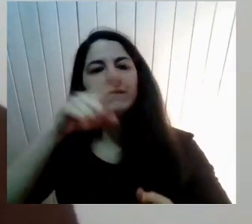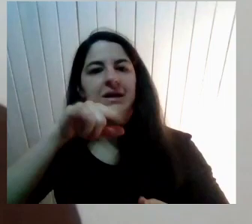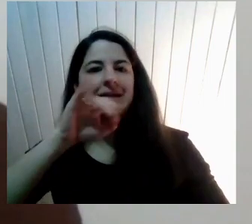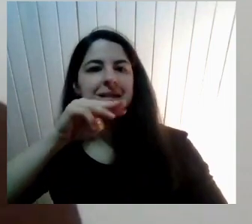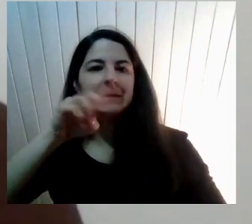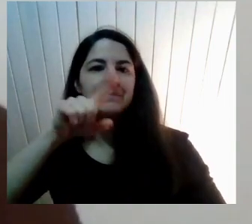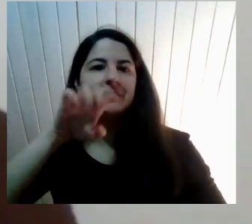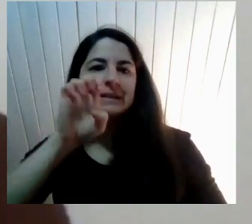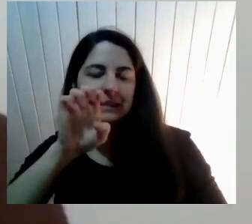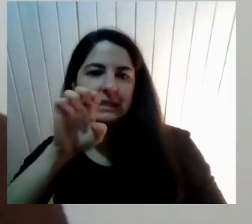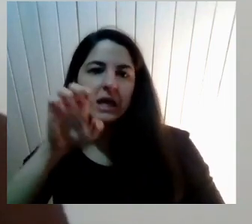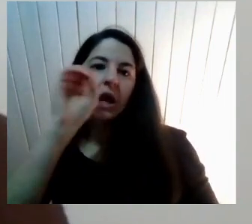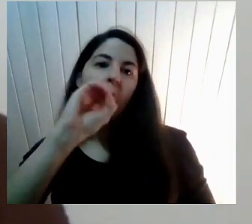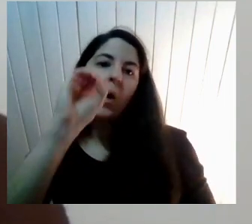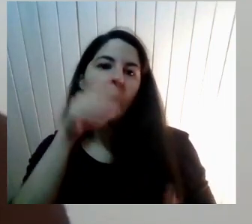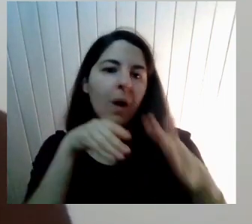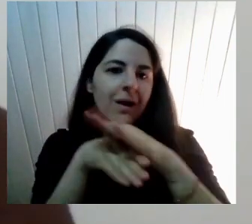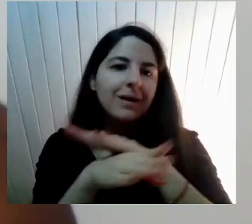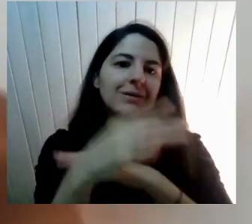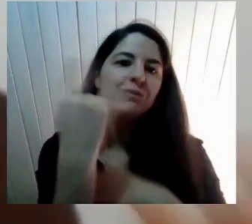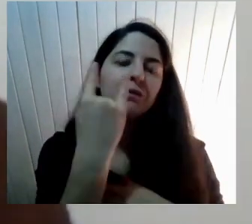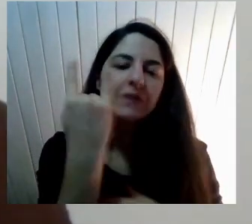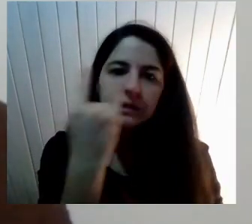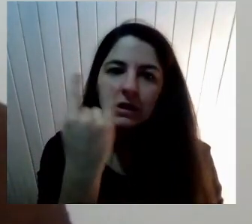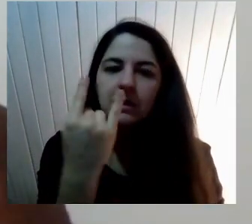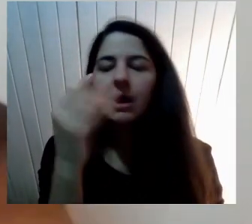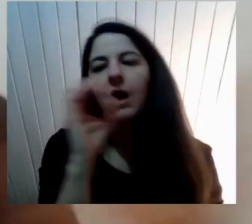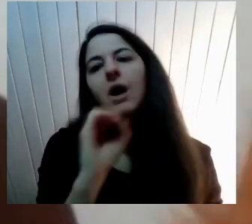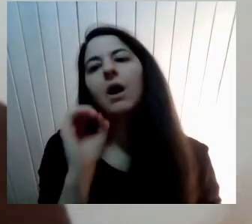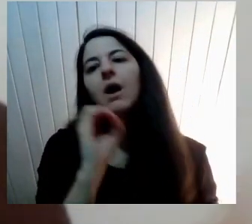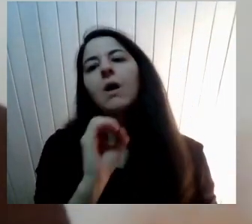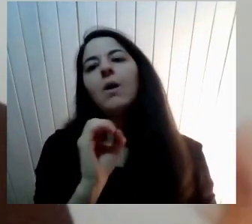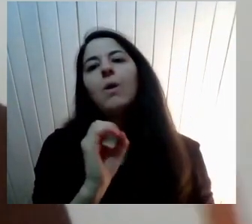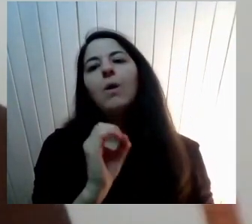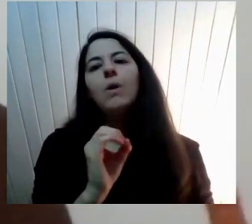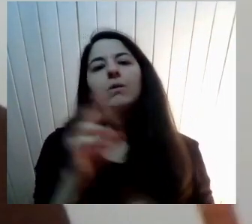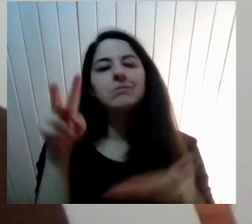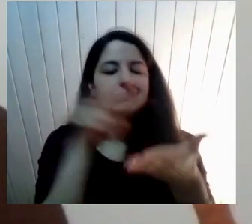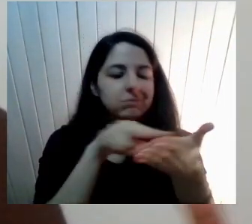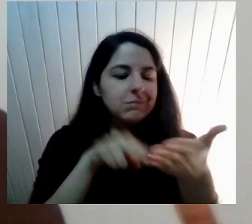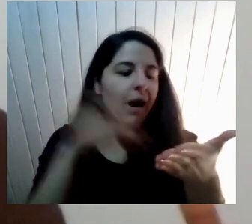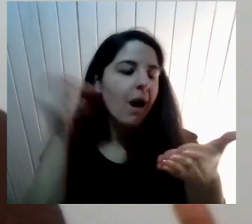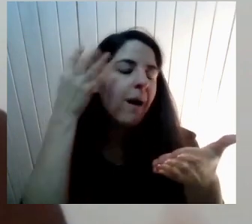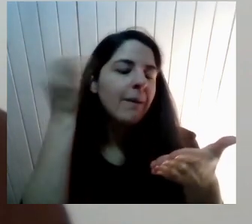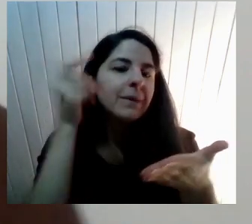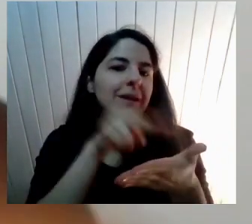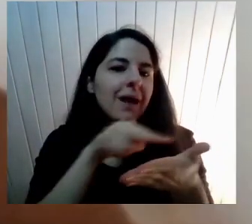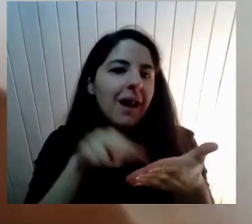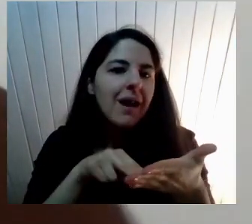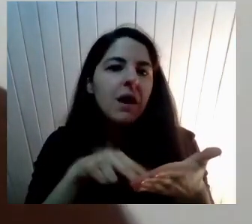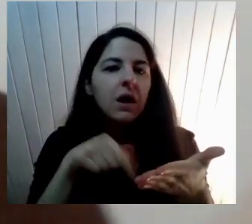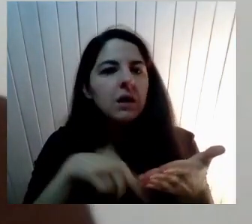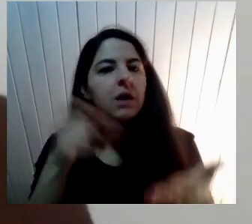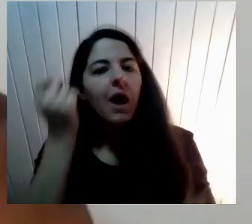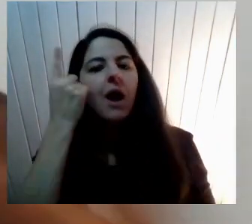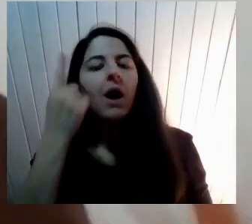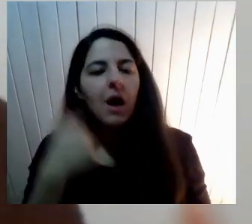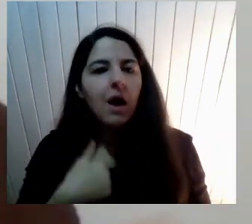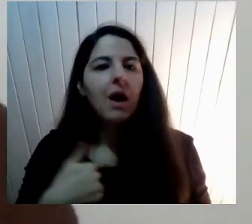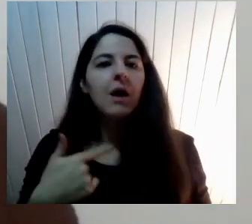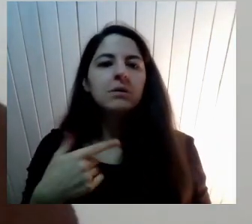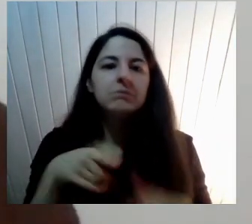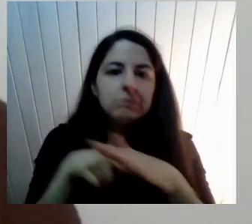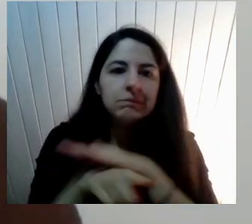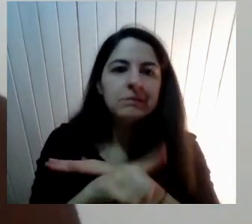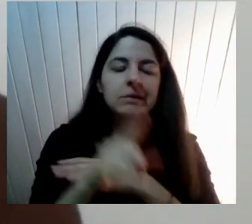educación universitaria Cuando dejaron En alfabetismo Y me entregan Esa cifra Del ingreso De la mujer Al trabajo En fin